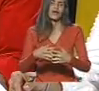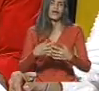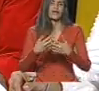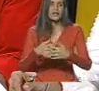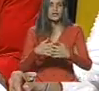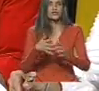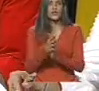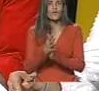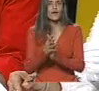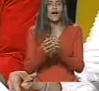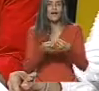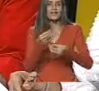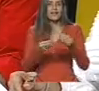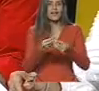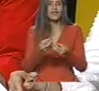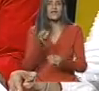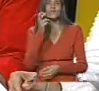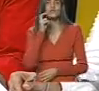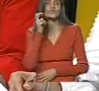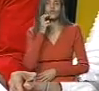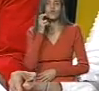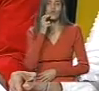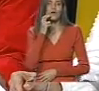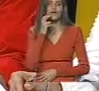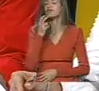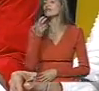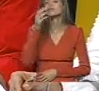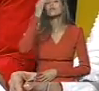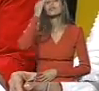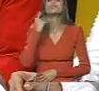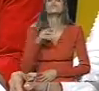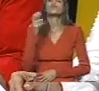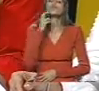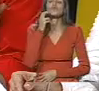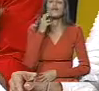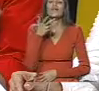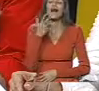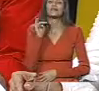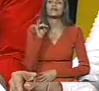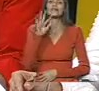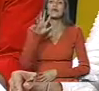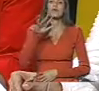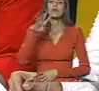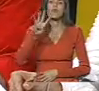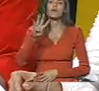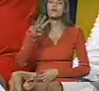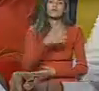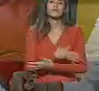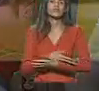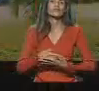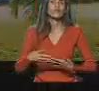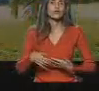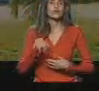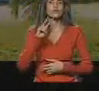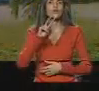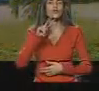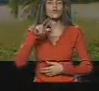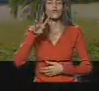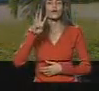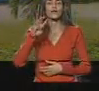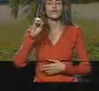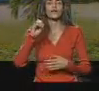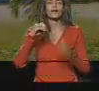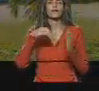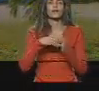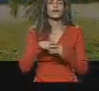elaboración del chocolate. Bueno, San José con una planta de chocolate que cuesta 54 millones 240 mil